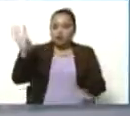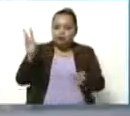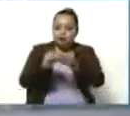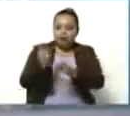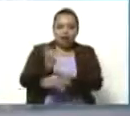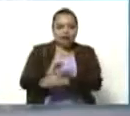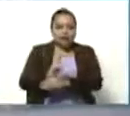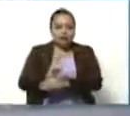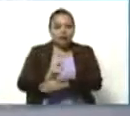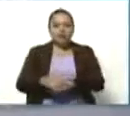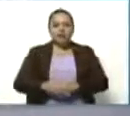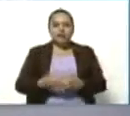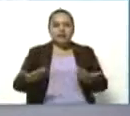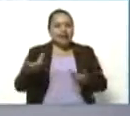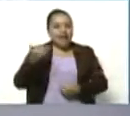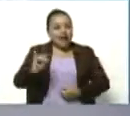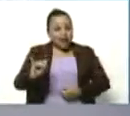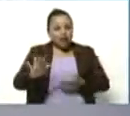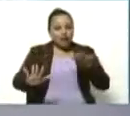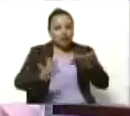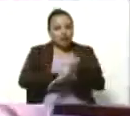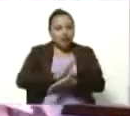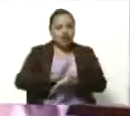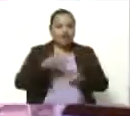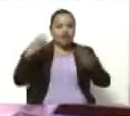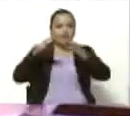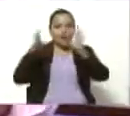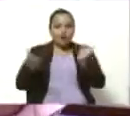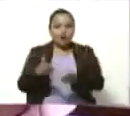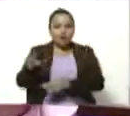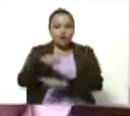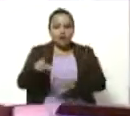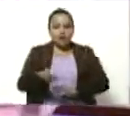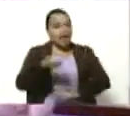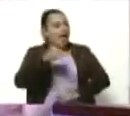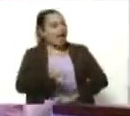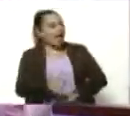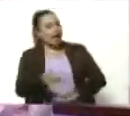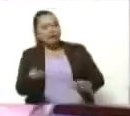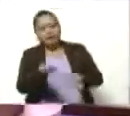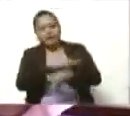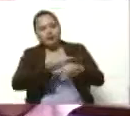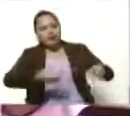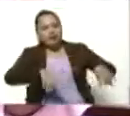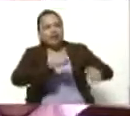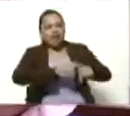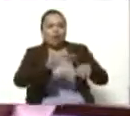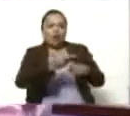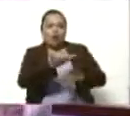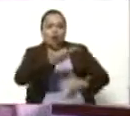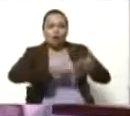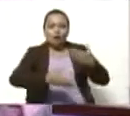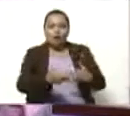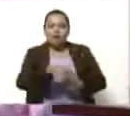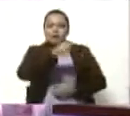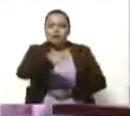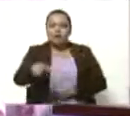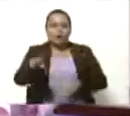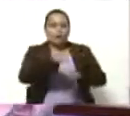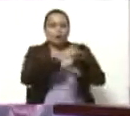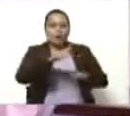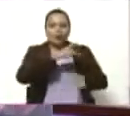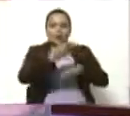rápidamente qué nos dejó el Festival Mundial de Poesía. Bueno, nos dejó maravillosos momentos, compartir con una cantidad de poetas,